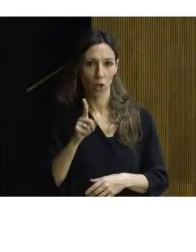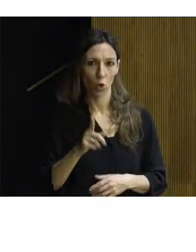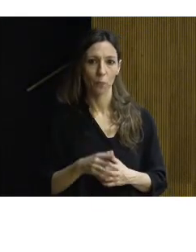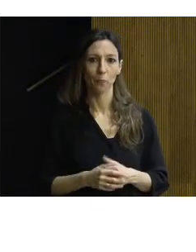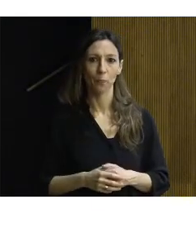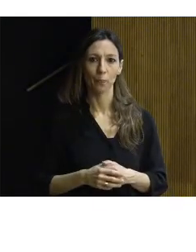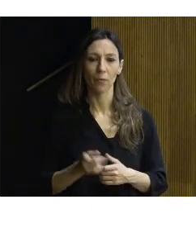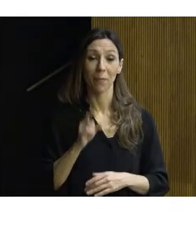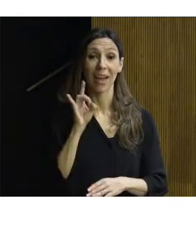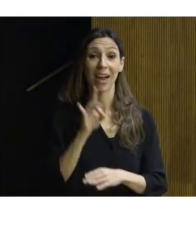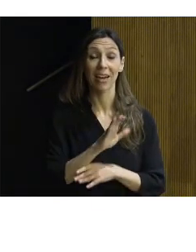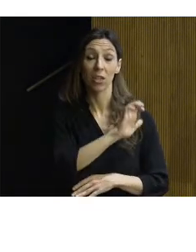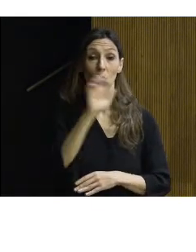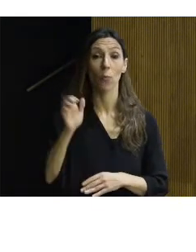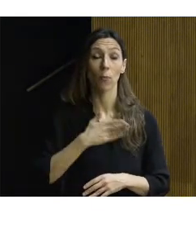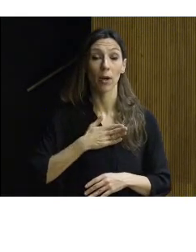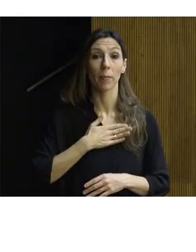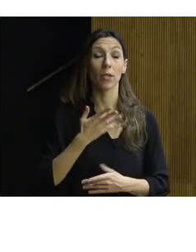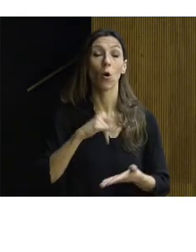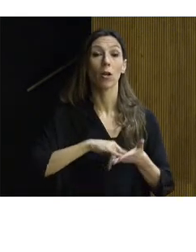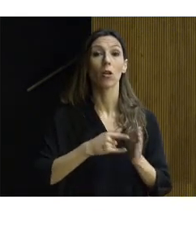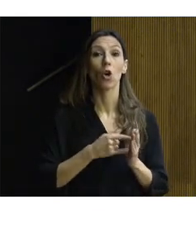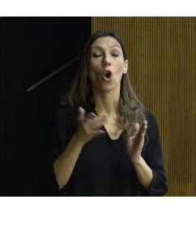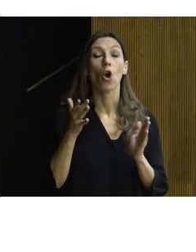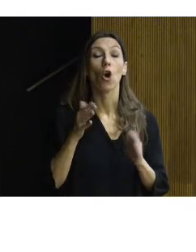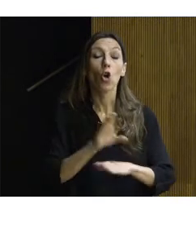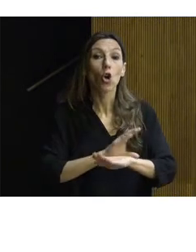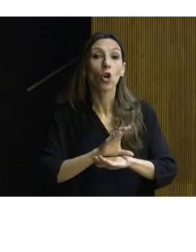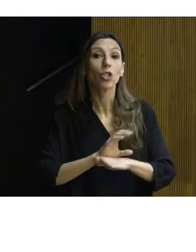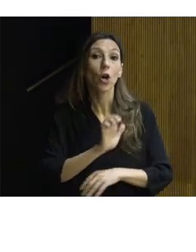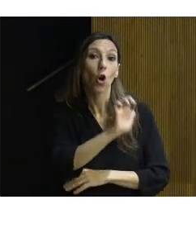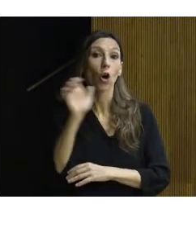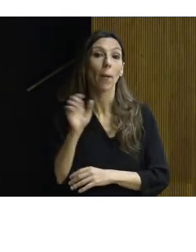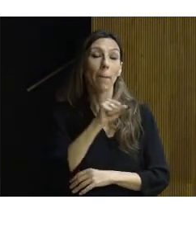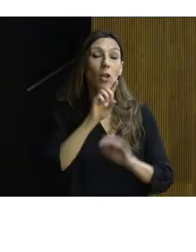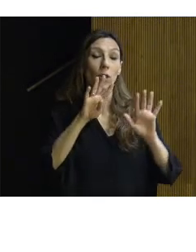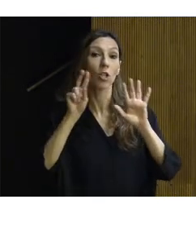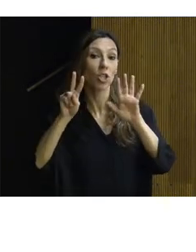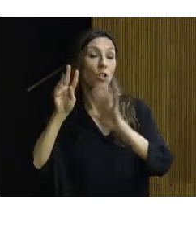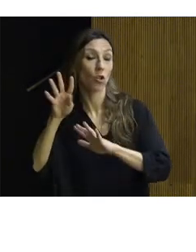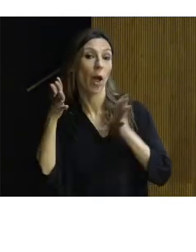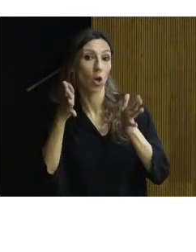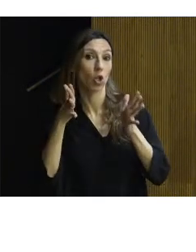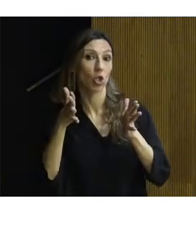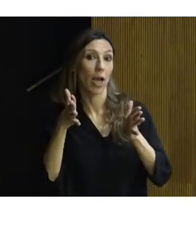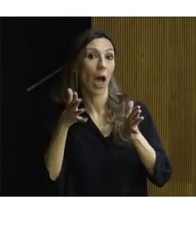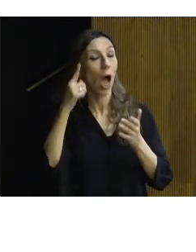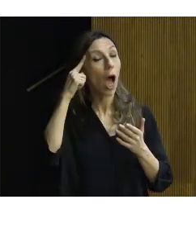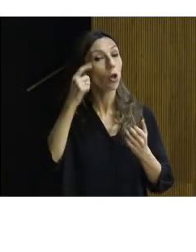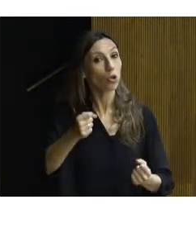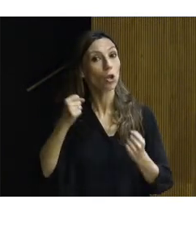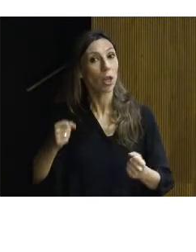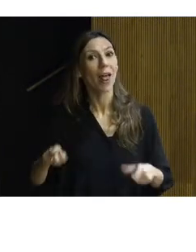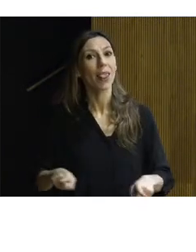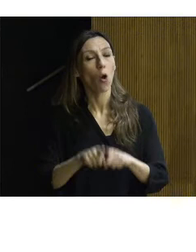En la Carta Europea de Patrimonio Arquitectónico del Consejo de Europa de 1979, se recomienda a las autoridades que sea cual sea su